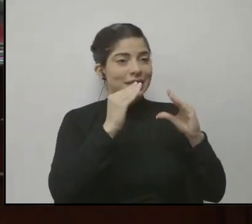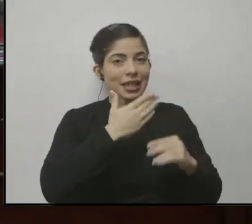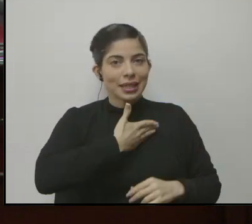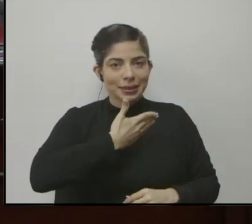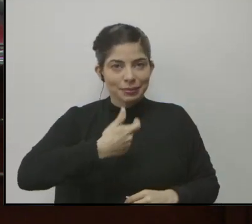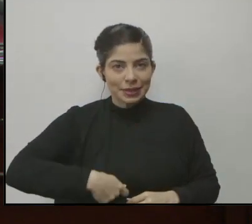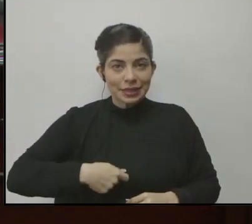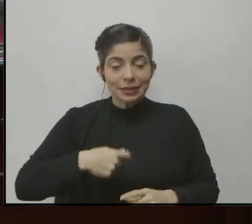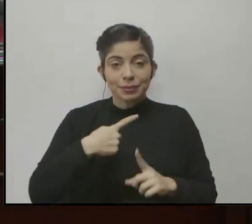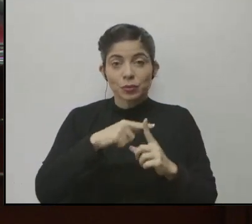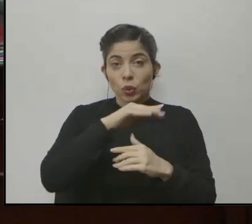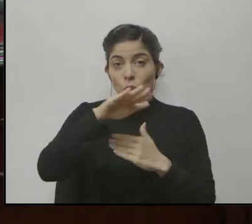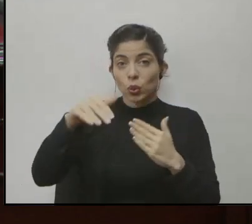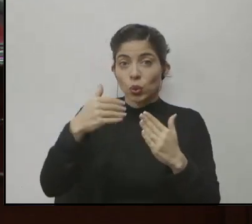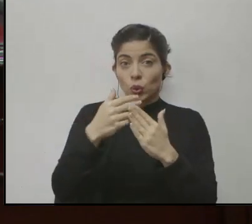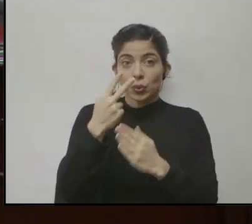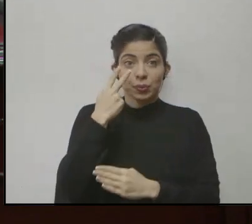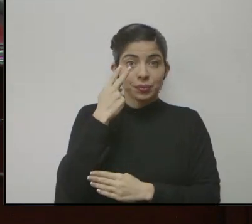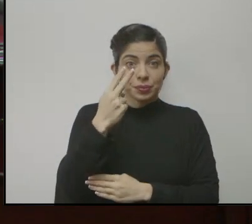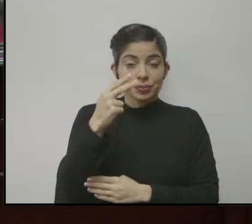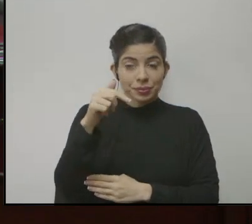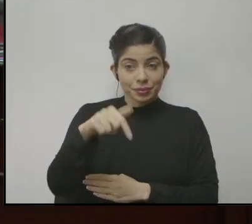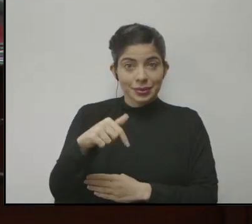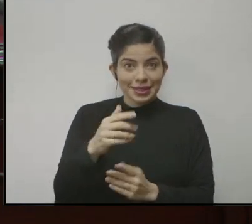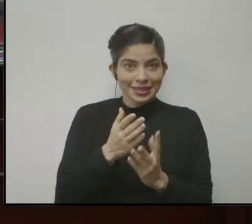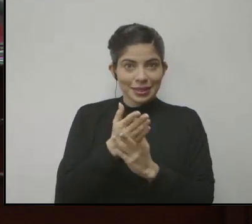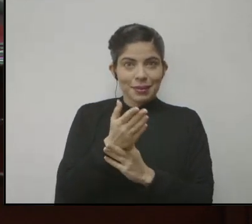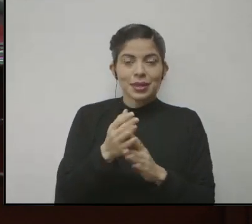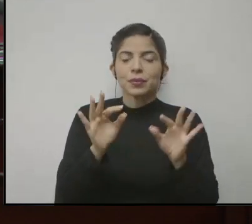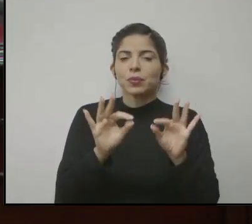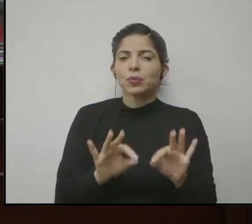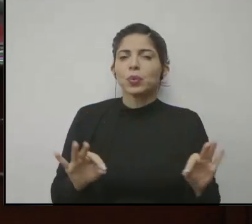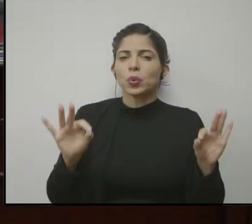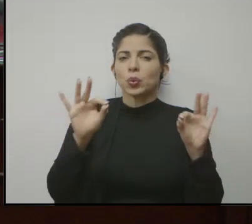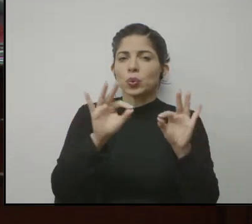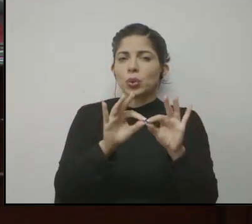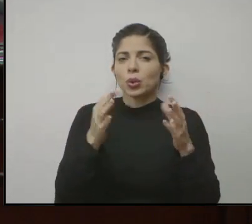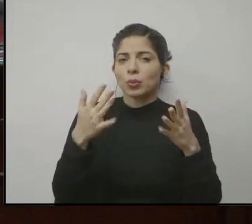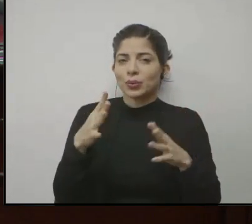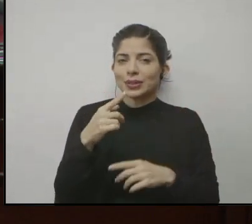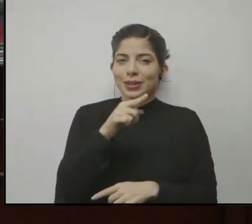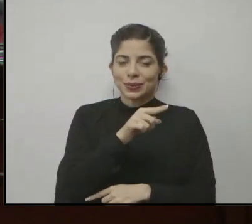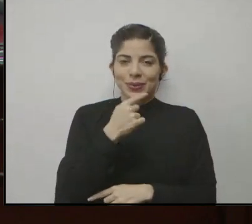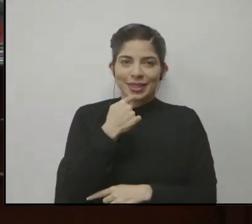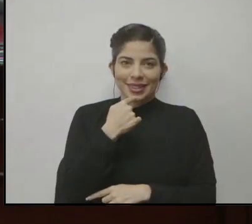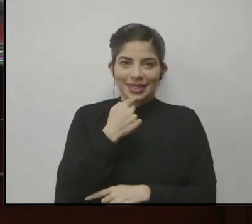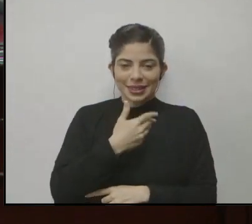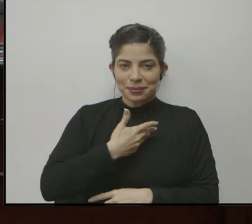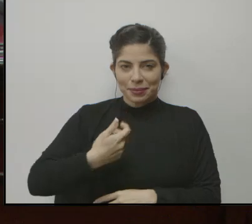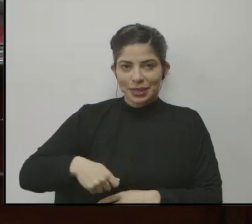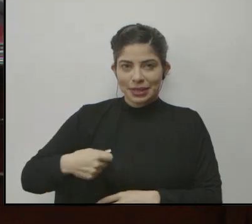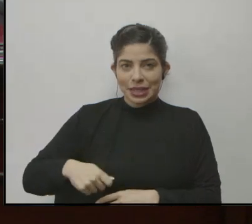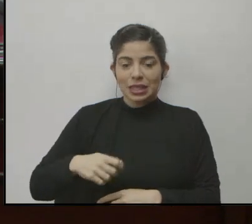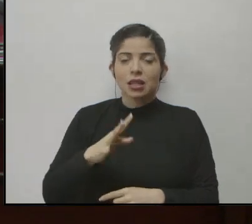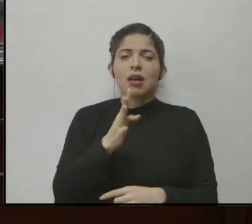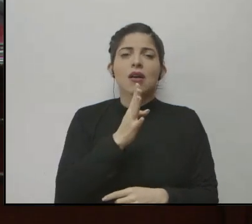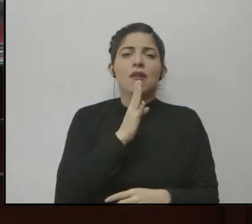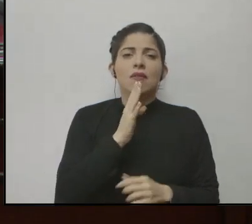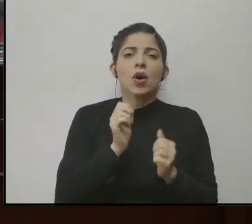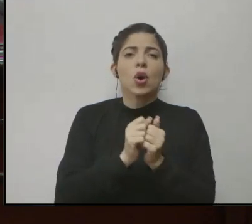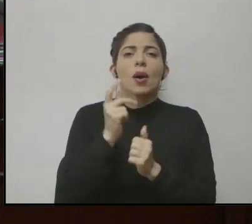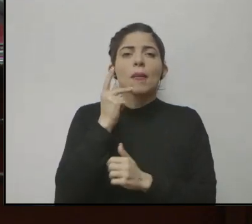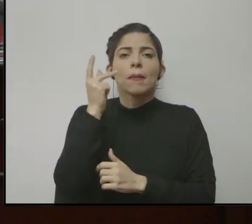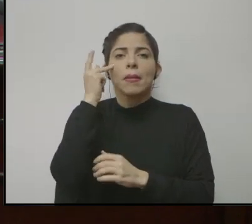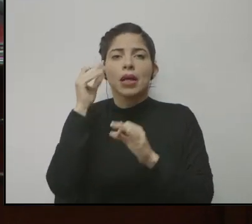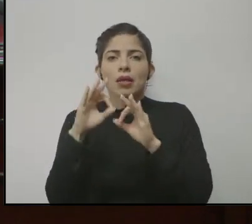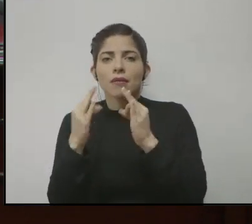presidente, a todos los que nos siguen mediante este medio. Muy importante, como bien lo decía usted, señor presidente, conversar con los padres de